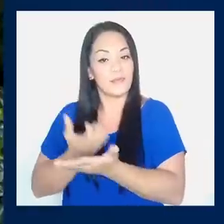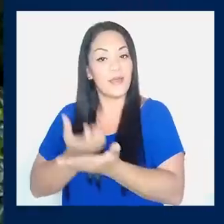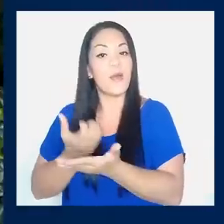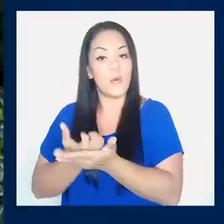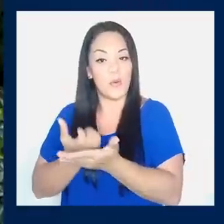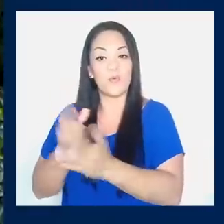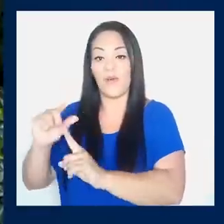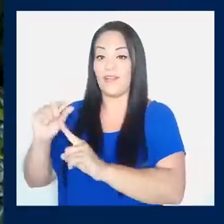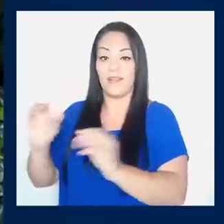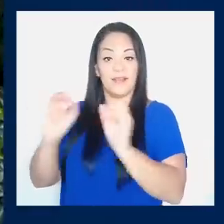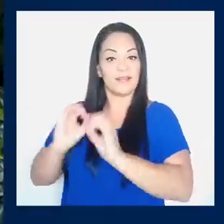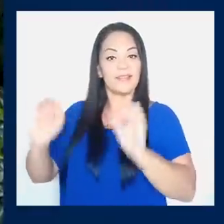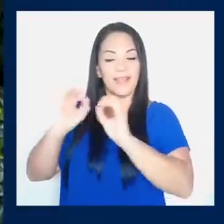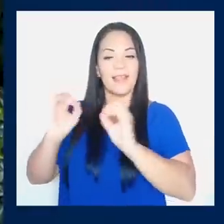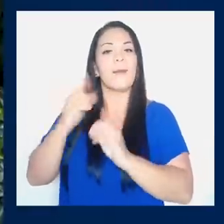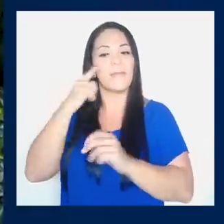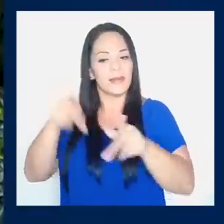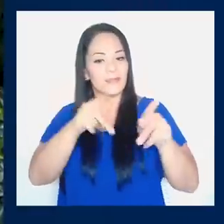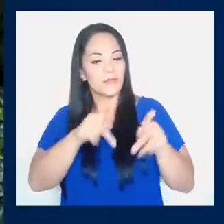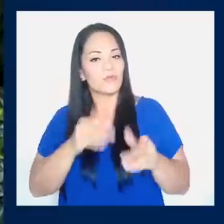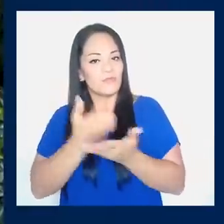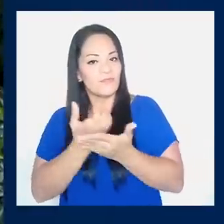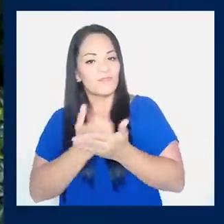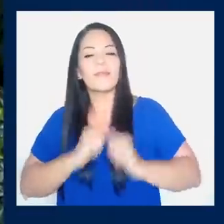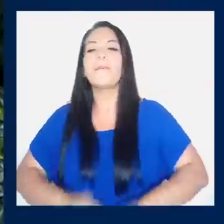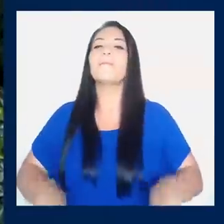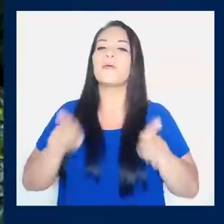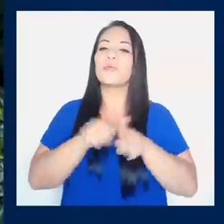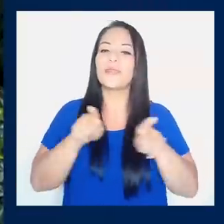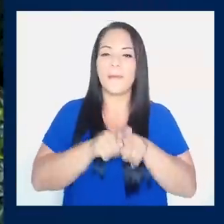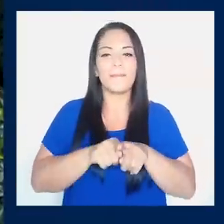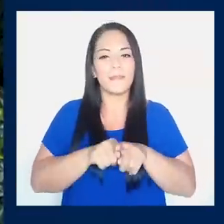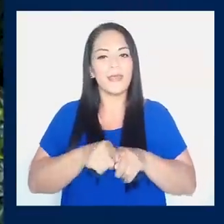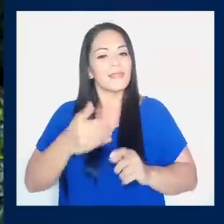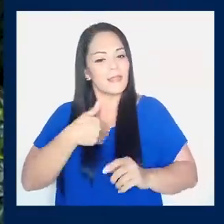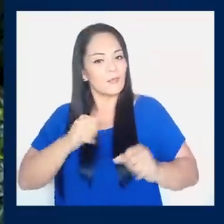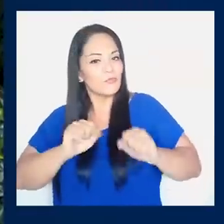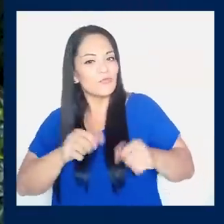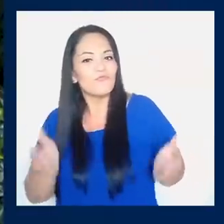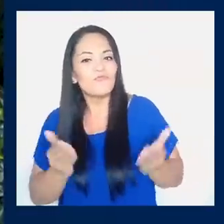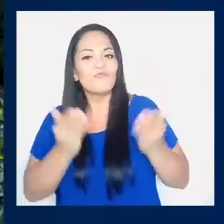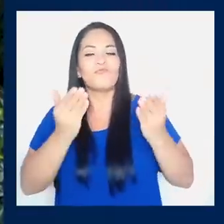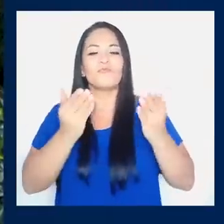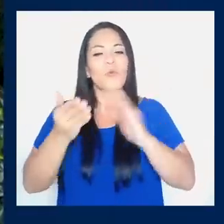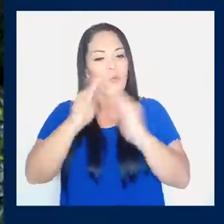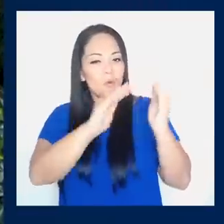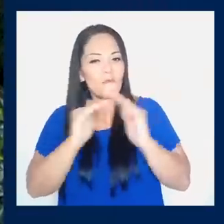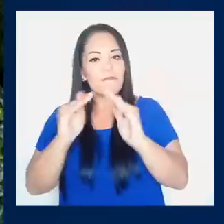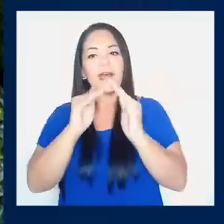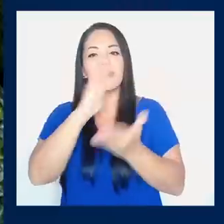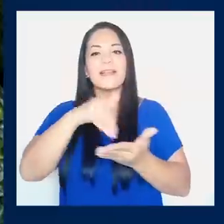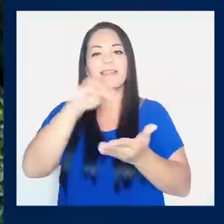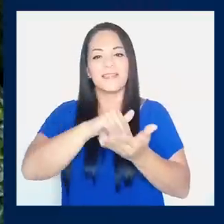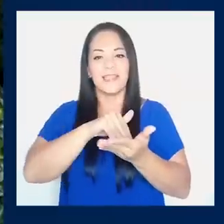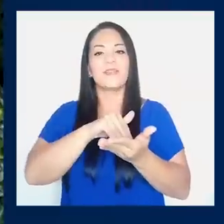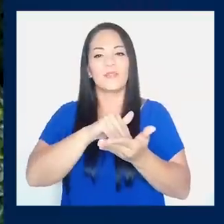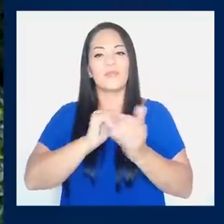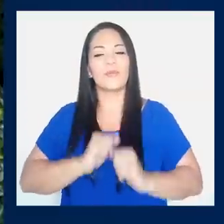de este enorme ahorro que le estamos haciendo a la ciudadanía costarricense, tenemos un enorme potencial con renovación urbana en nuestra